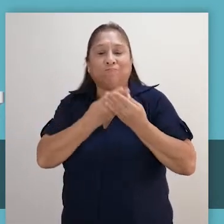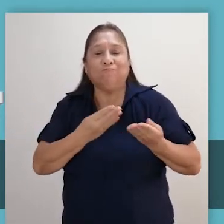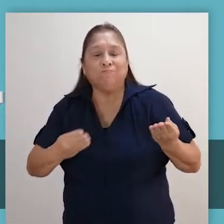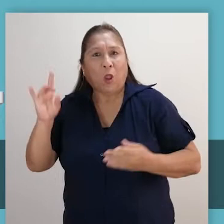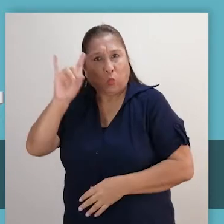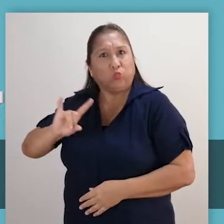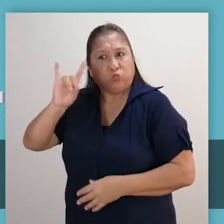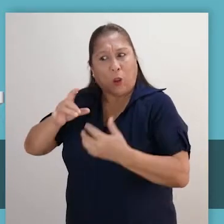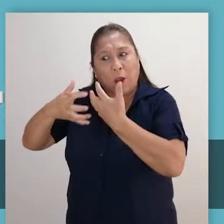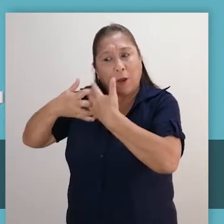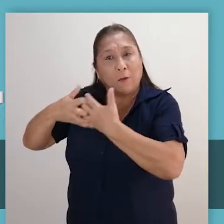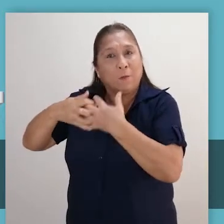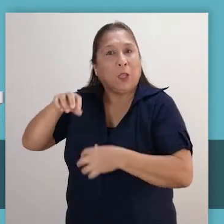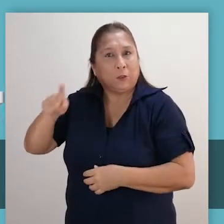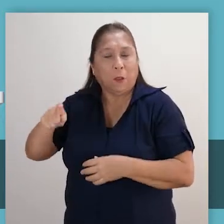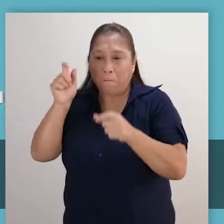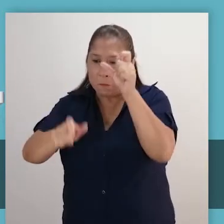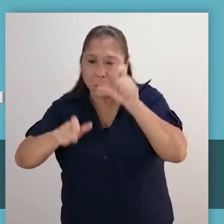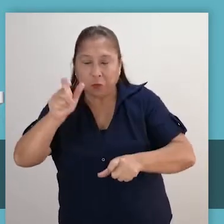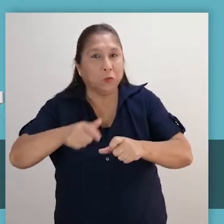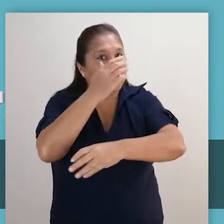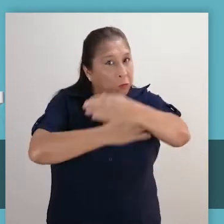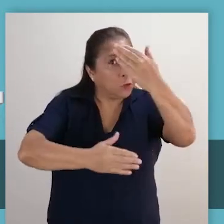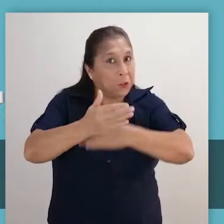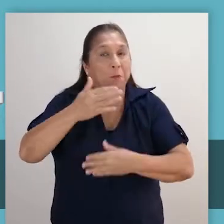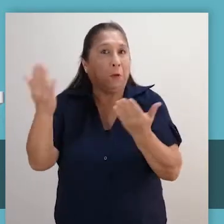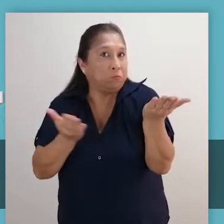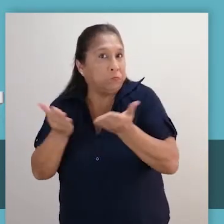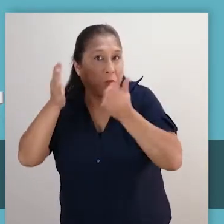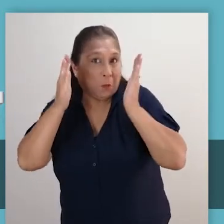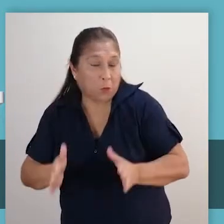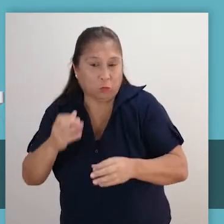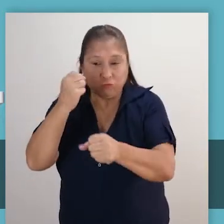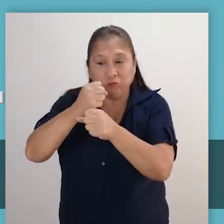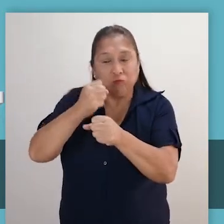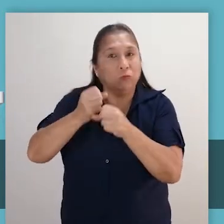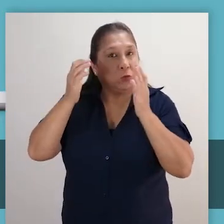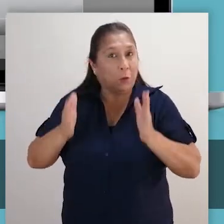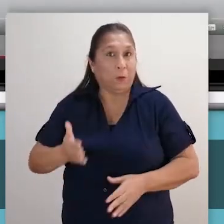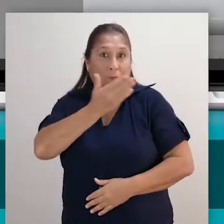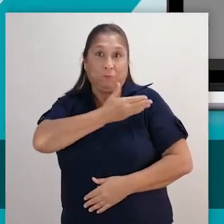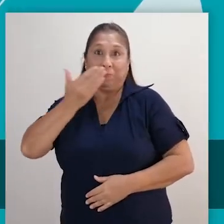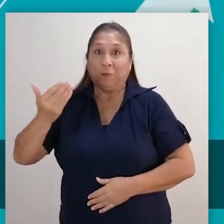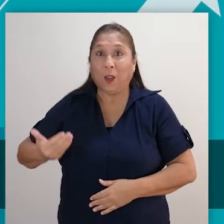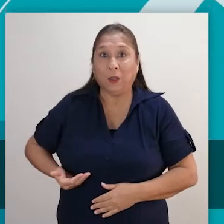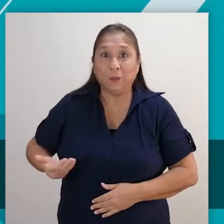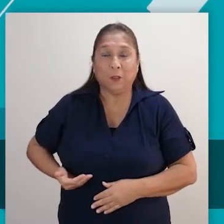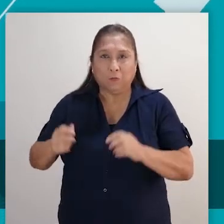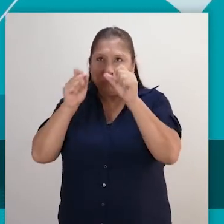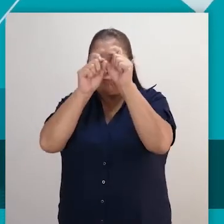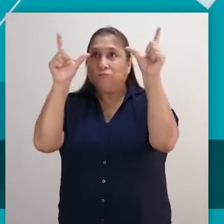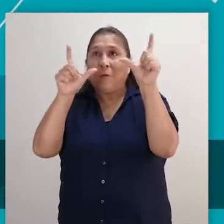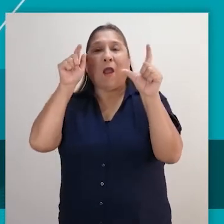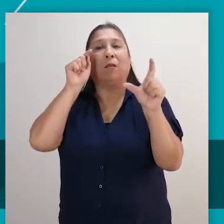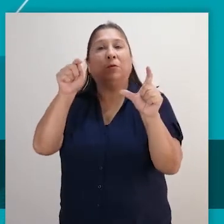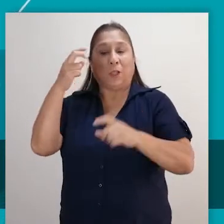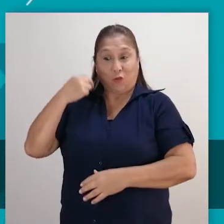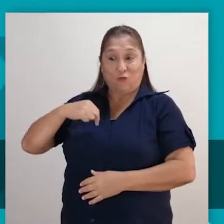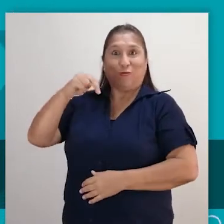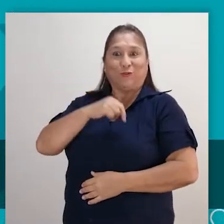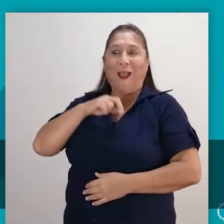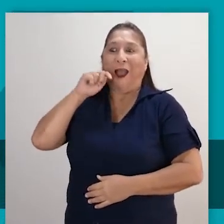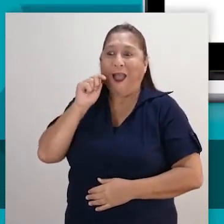utilidad para empresas personas con discapacidad servidores y funcionarios públicos en la pestaña nosotros